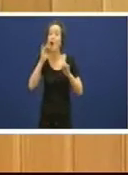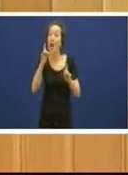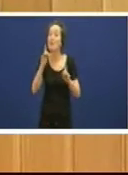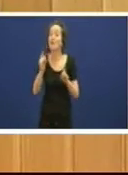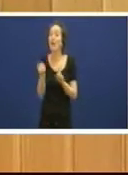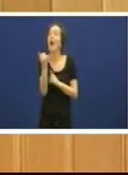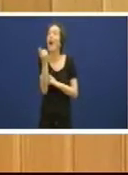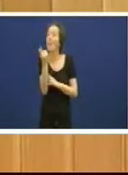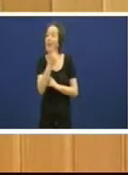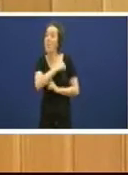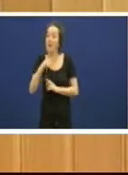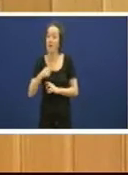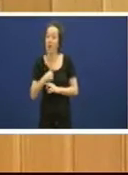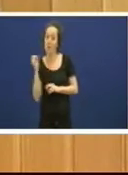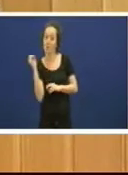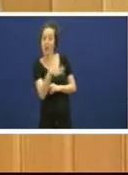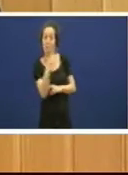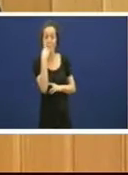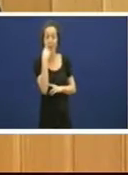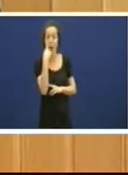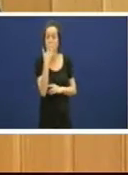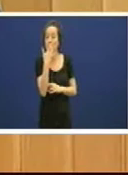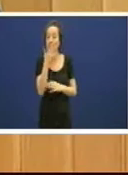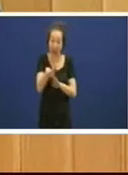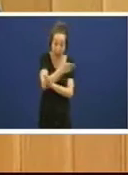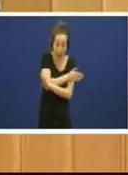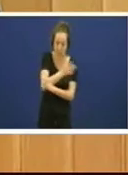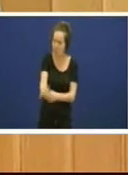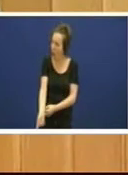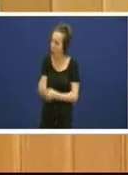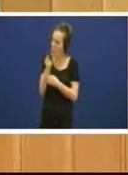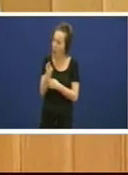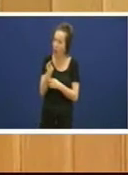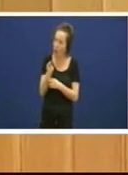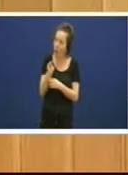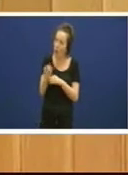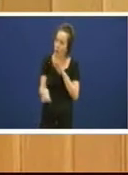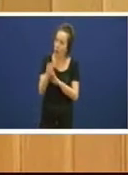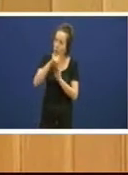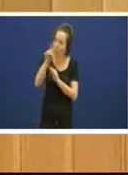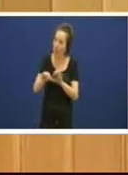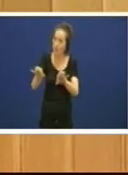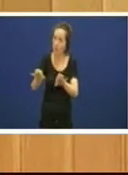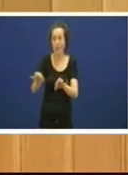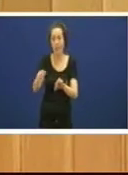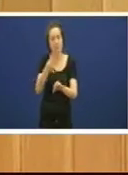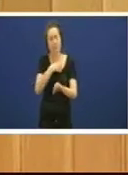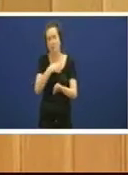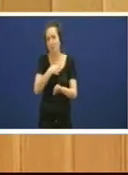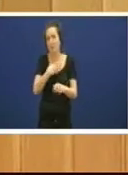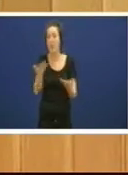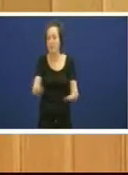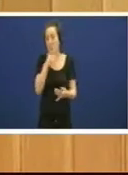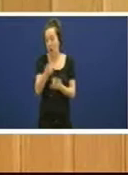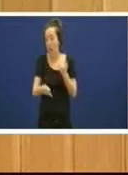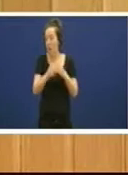banco antes tampouco hai ninguna forma de obrigar a que se convirta nunha fundación especial e dito todo iso nos asumimos os nosos compromisos e